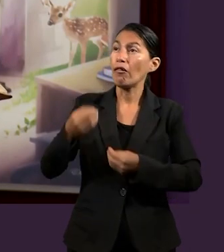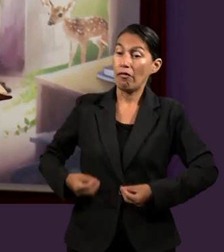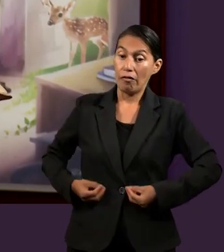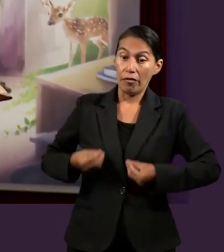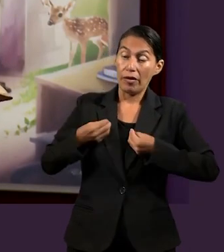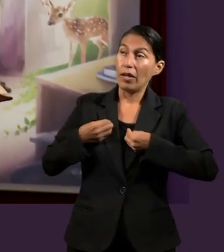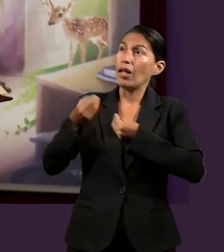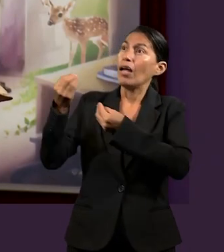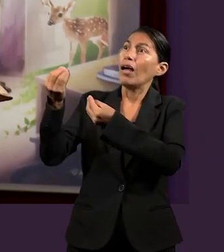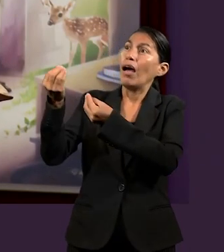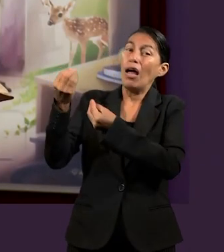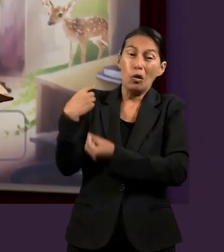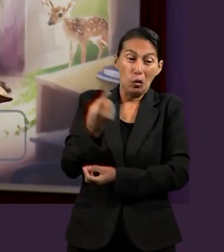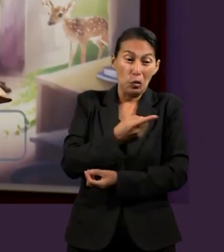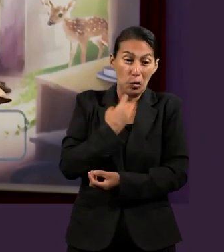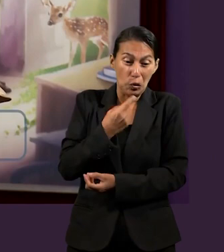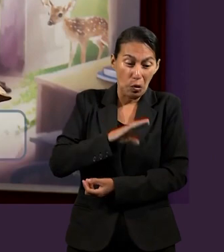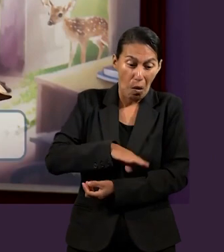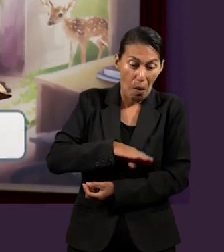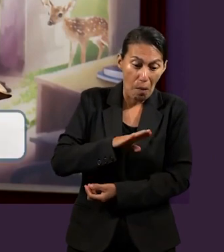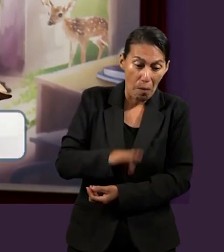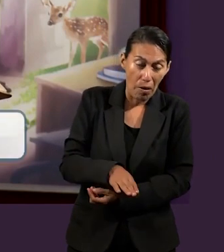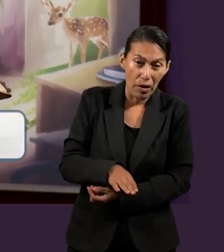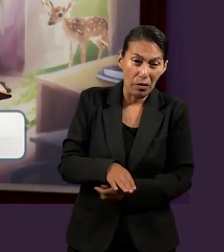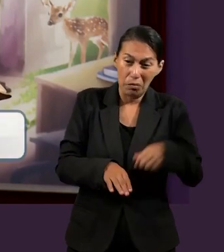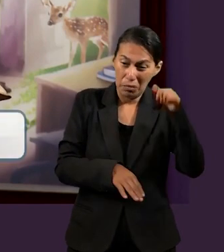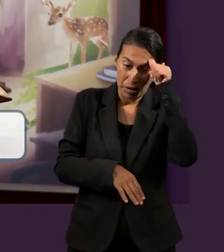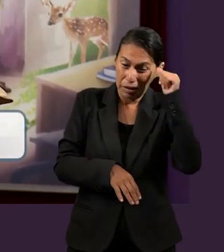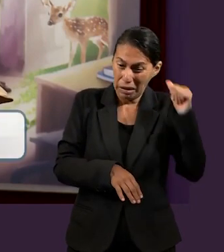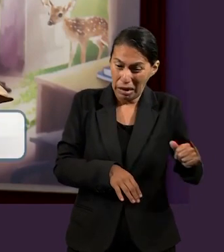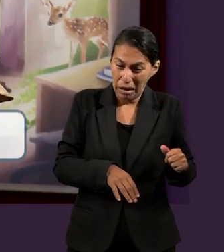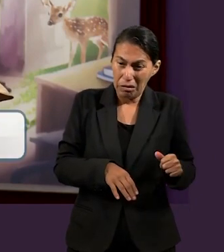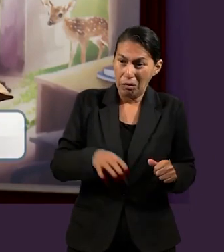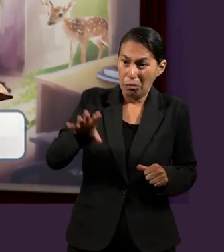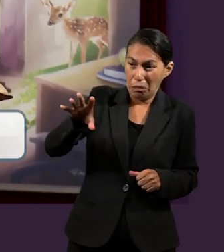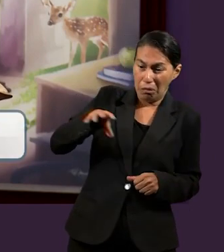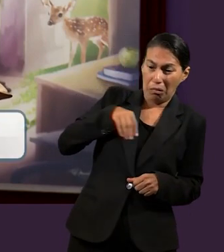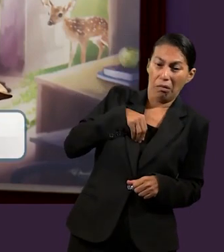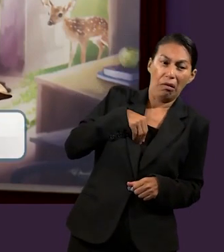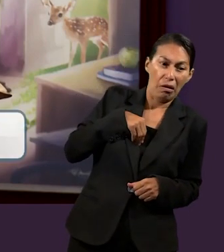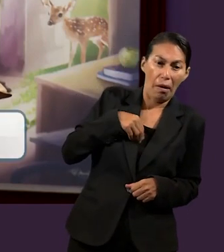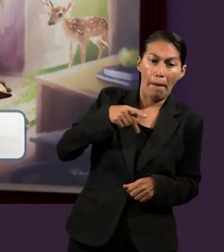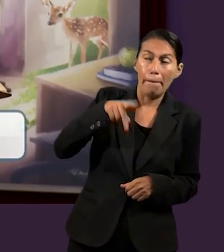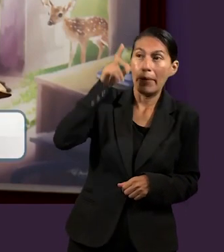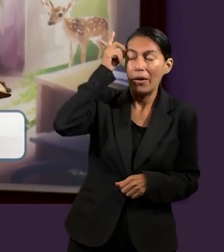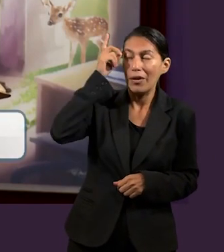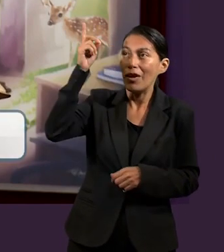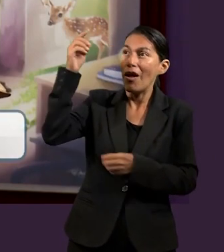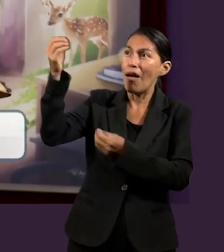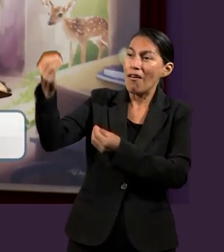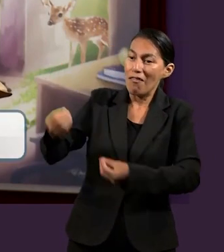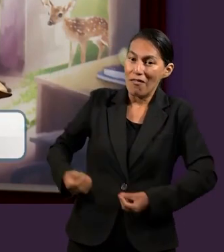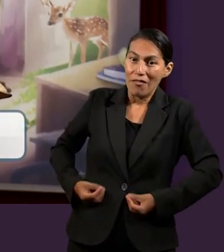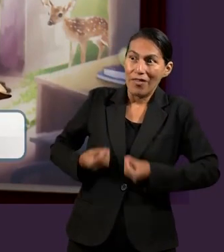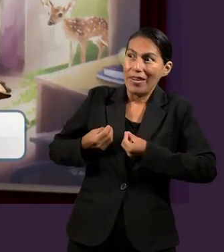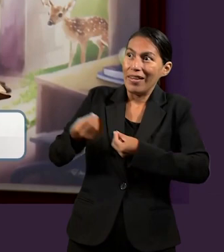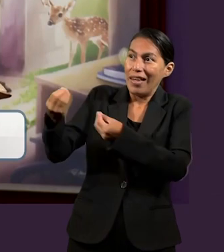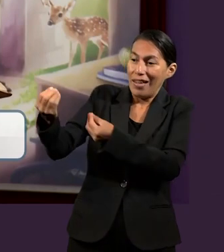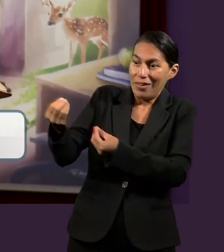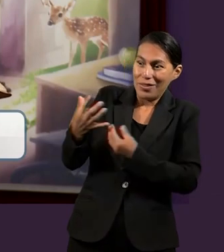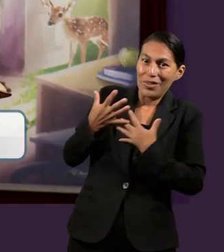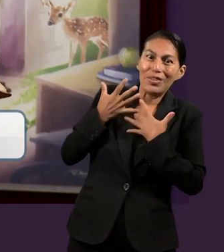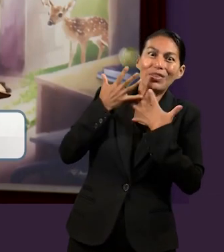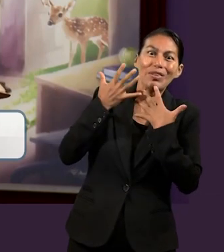Él os dio vida a vosotros cuando estabais muertos en vuestros delitos y pecados, en los cuales